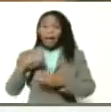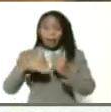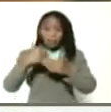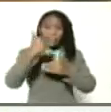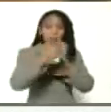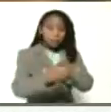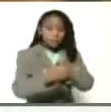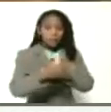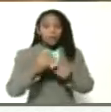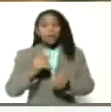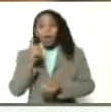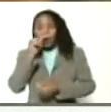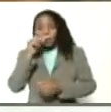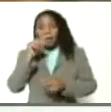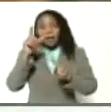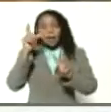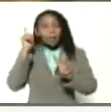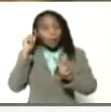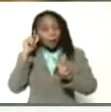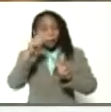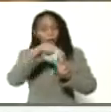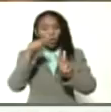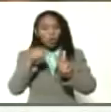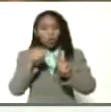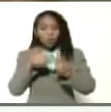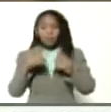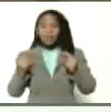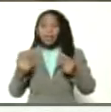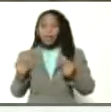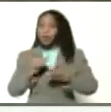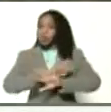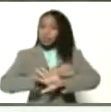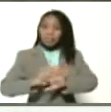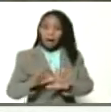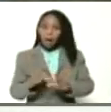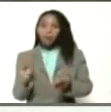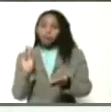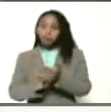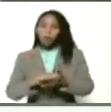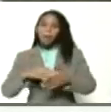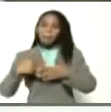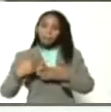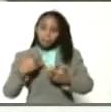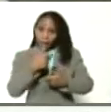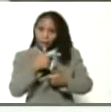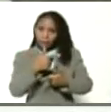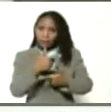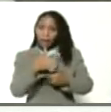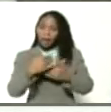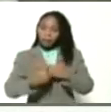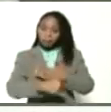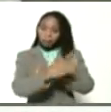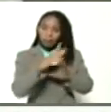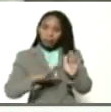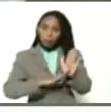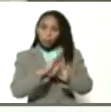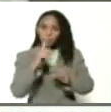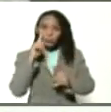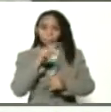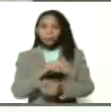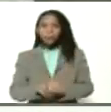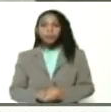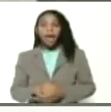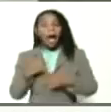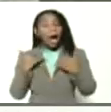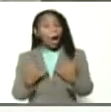Carmen Meléndez y Remillo Ceballos se activaron. Se activaron y ya pusimos en marcha este espacio. Y estamos ahora,